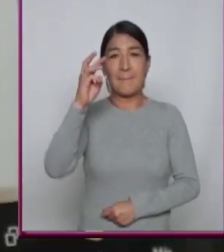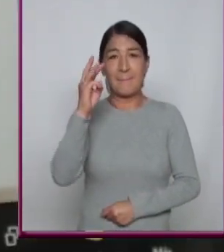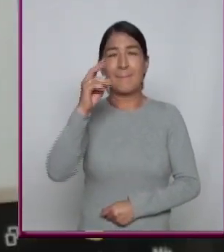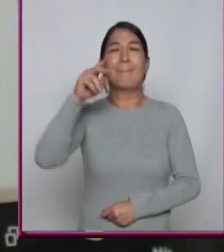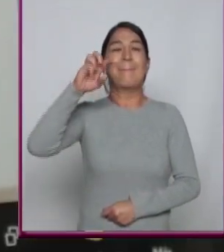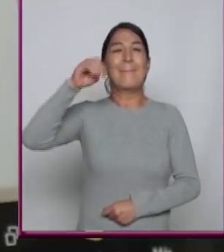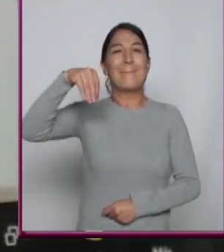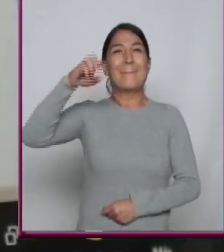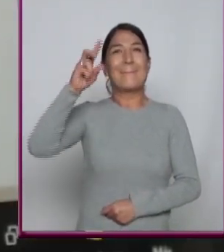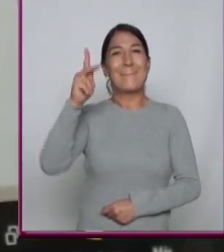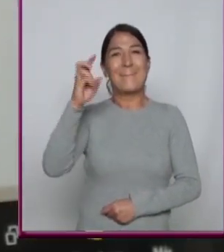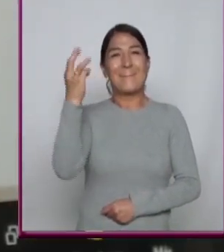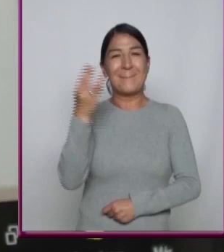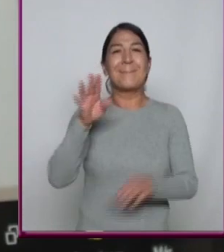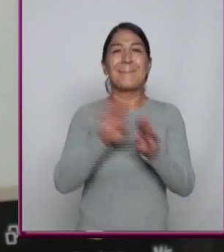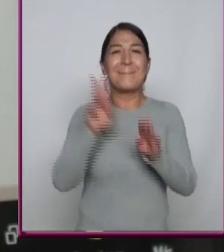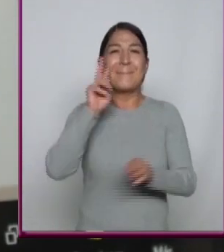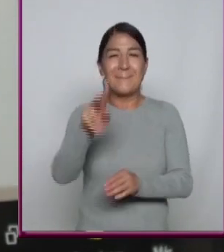un soporte físico